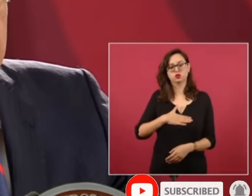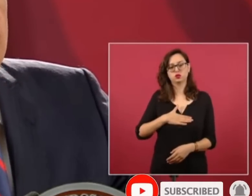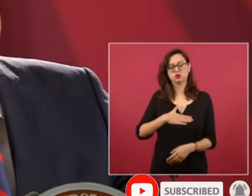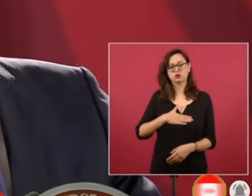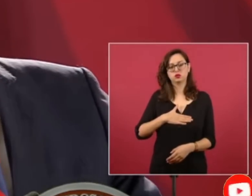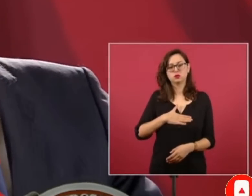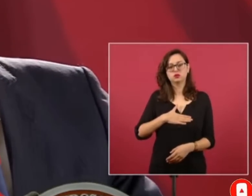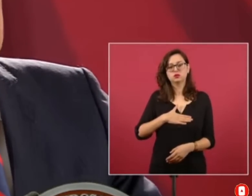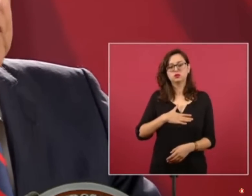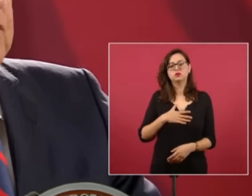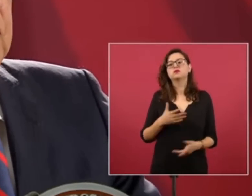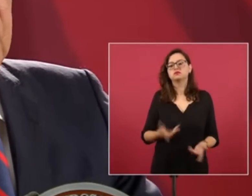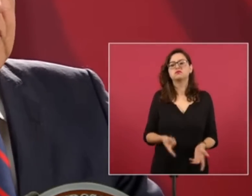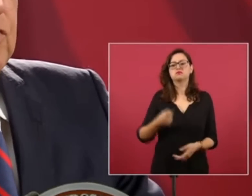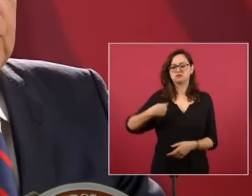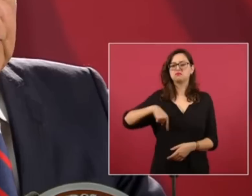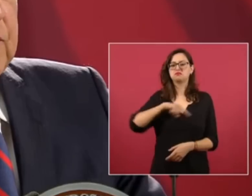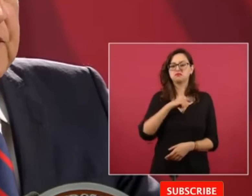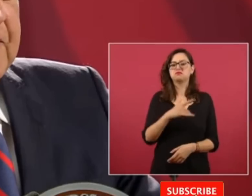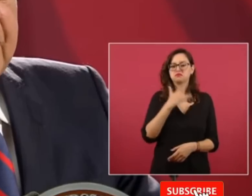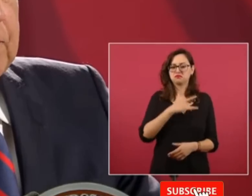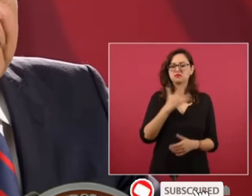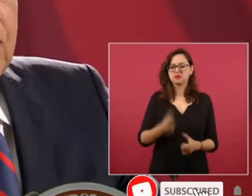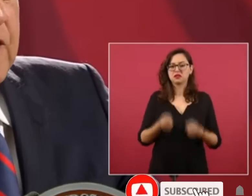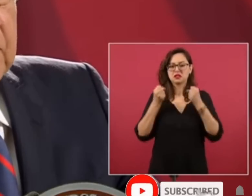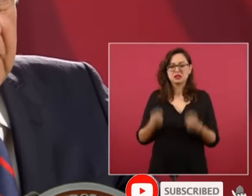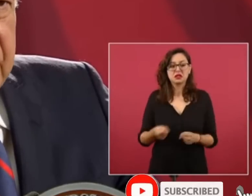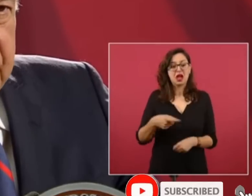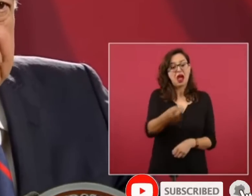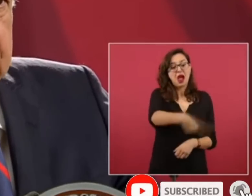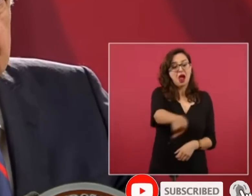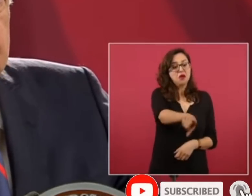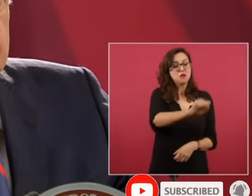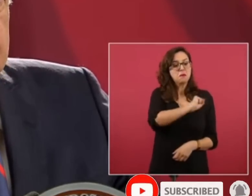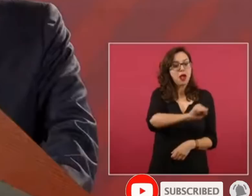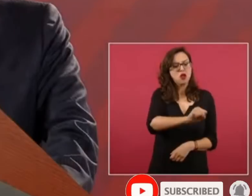Y estamos convencidos de no se puede enfrentar el mal con el mal.